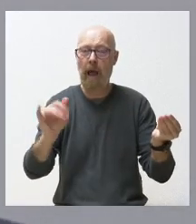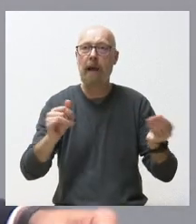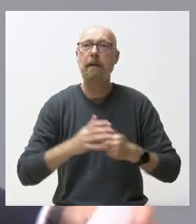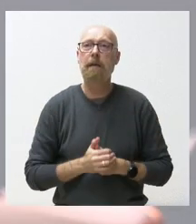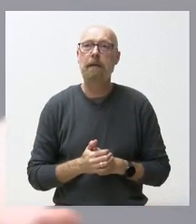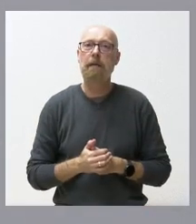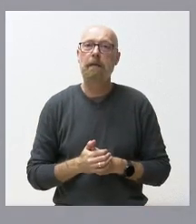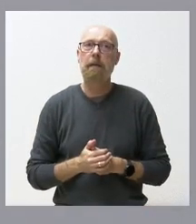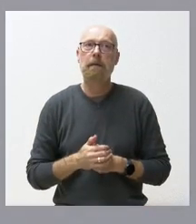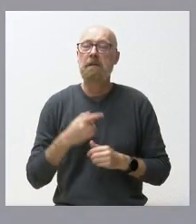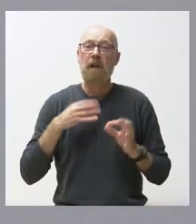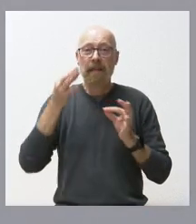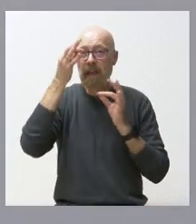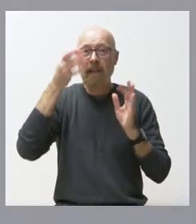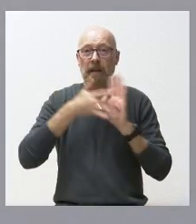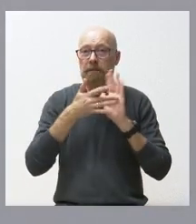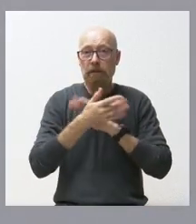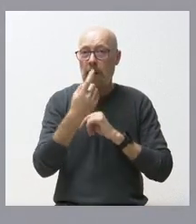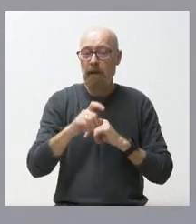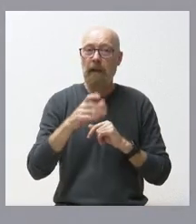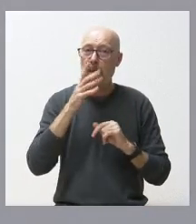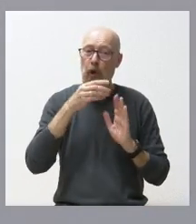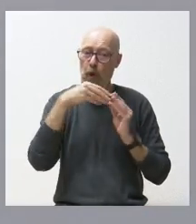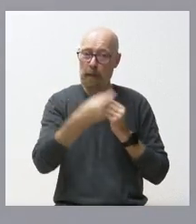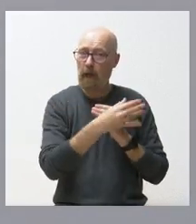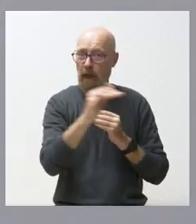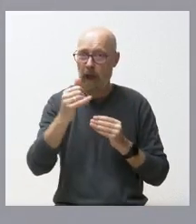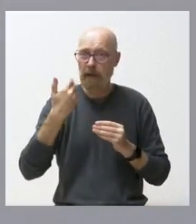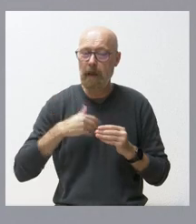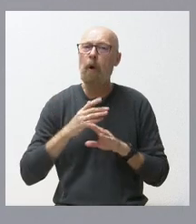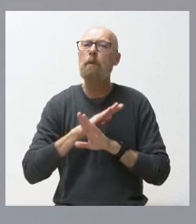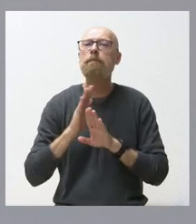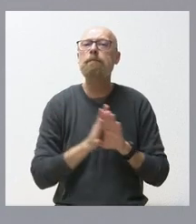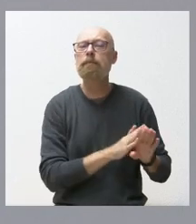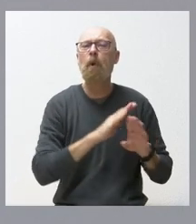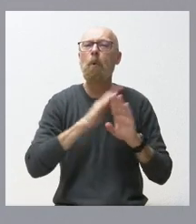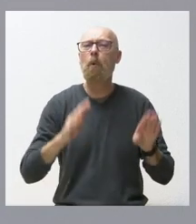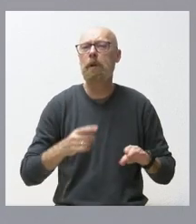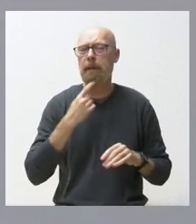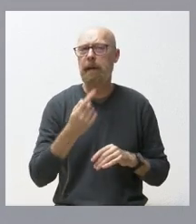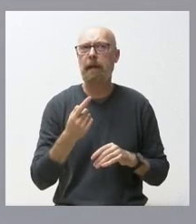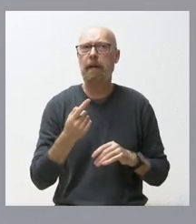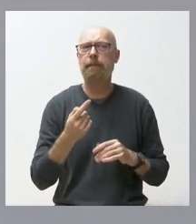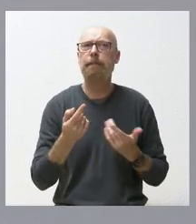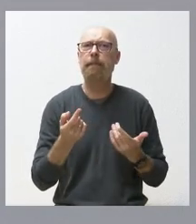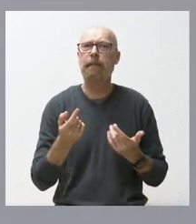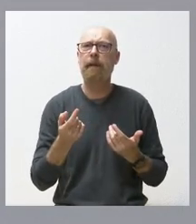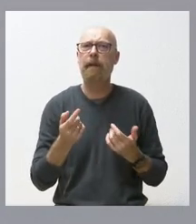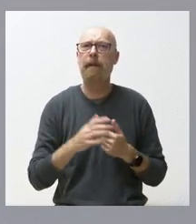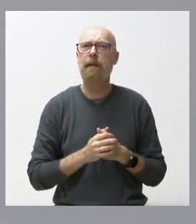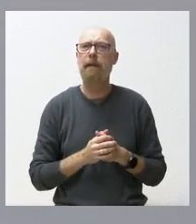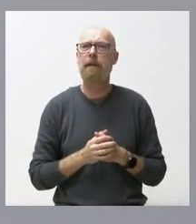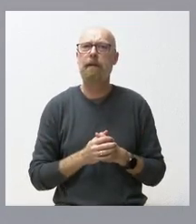ir a mucho más detalle porque está a su disposición. Una última cuestión antes de cederles la palabra y que